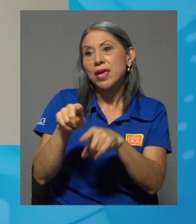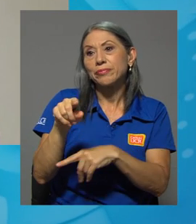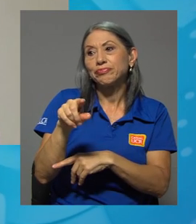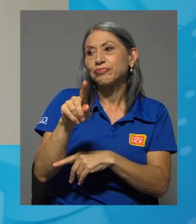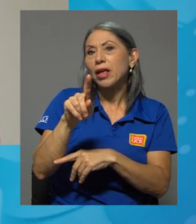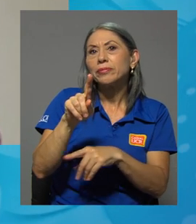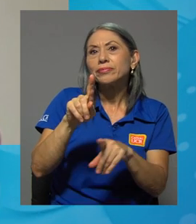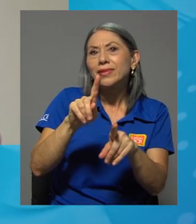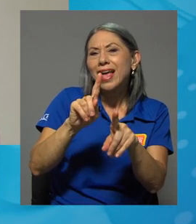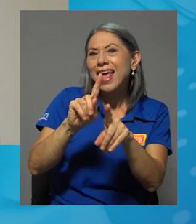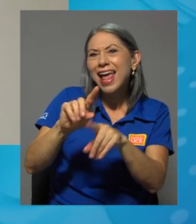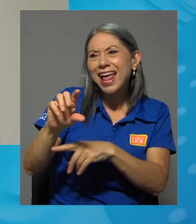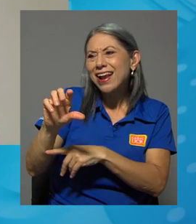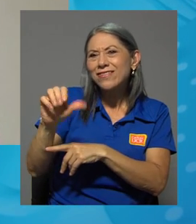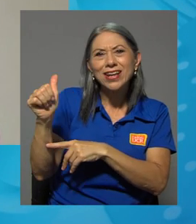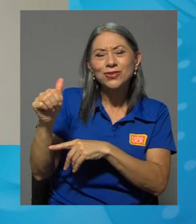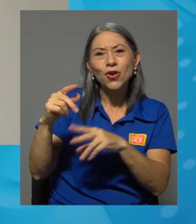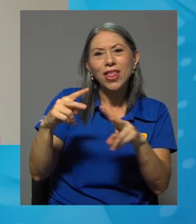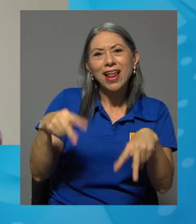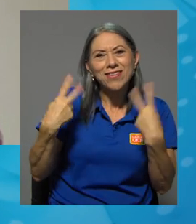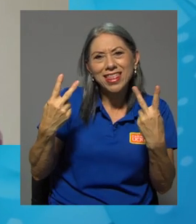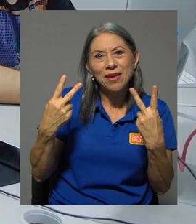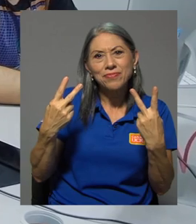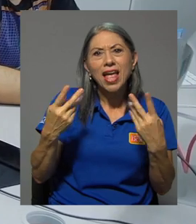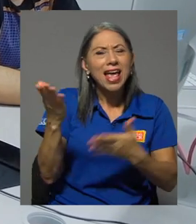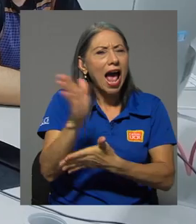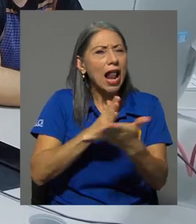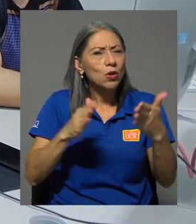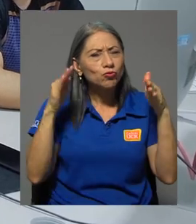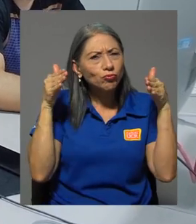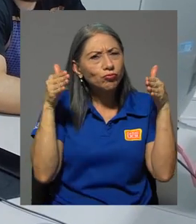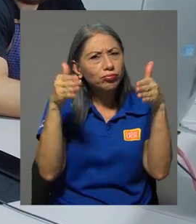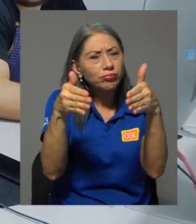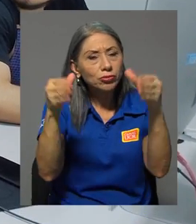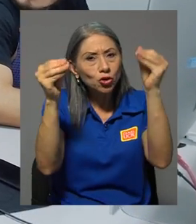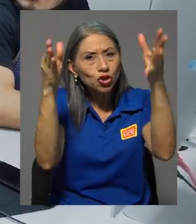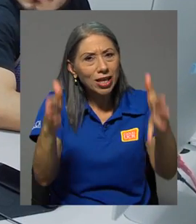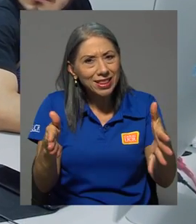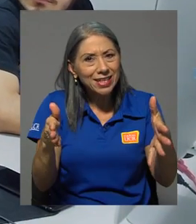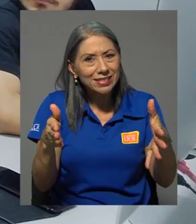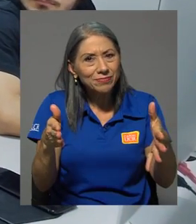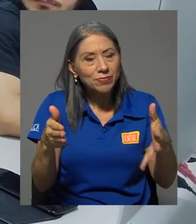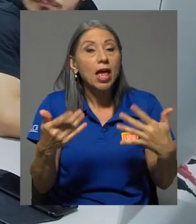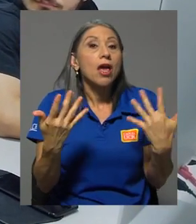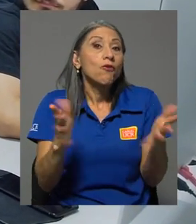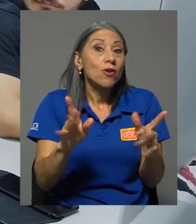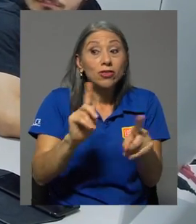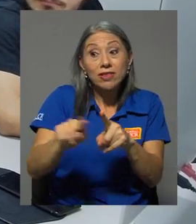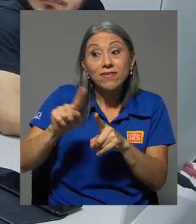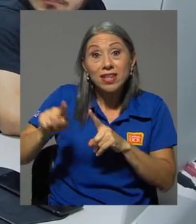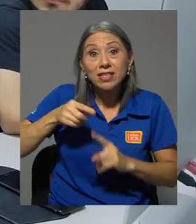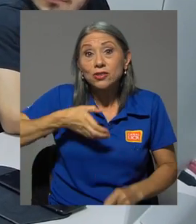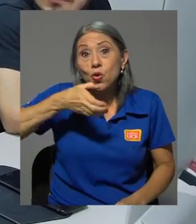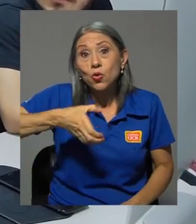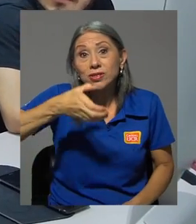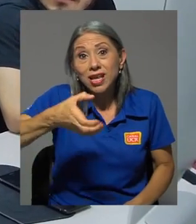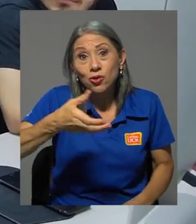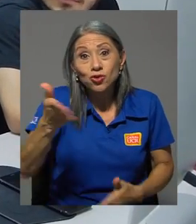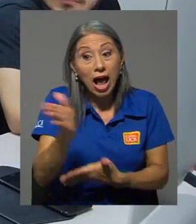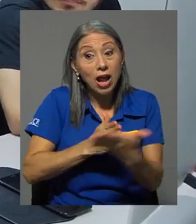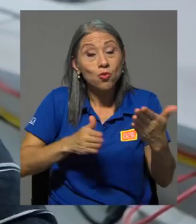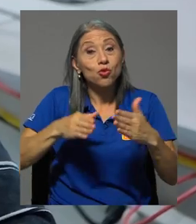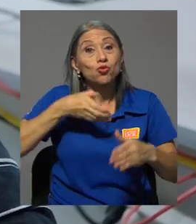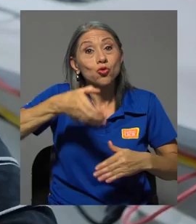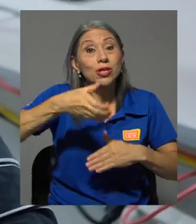dedicada justamente a las personas docentes. De parte mía fue una serie de consejos, incluso muchas veces algunos basados en